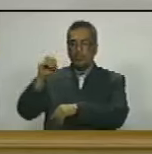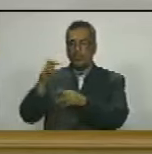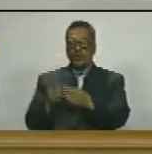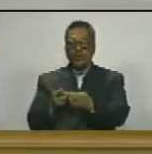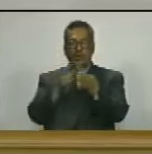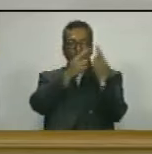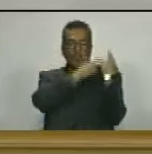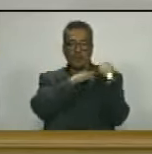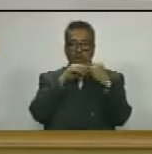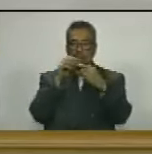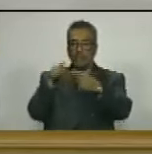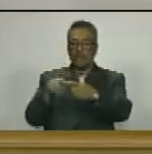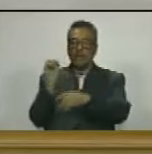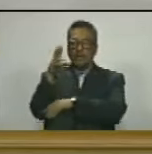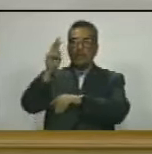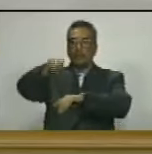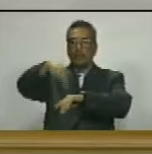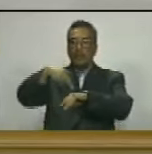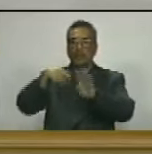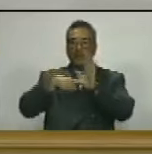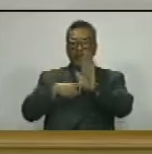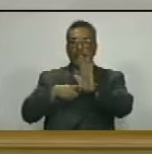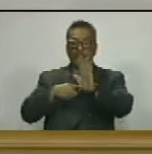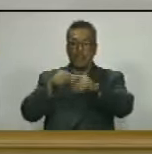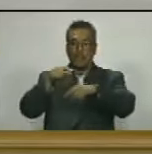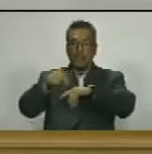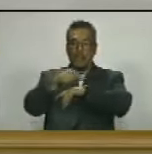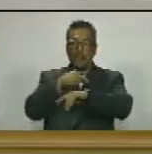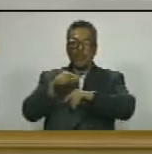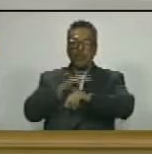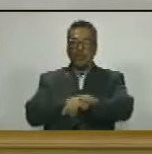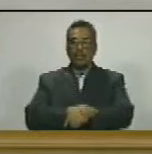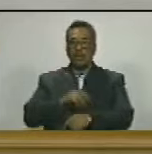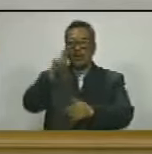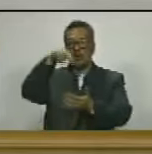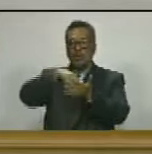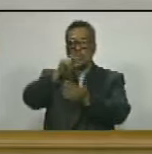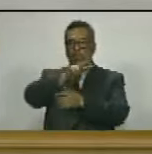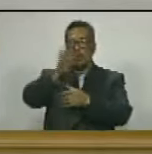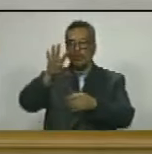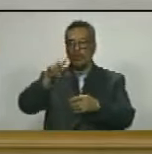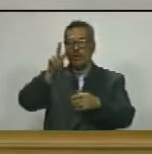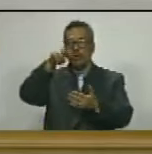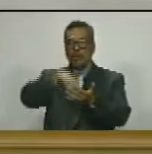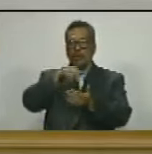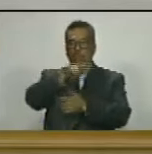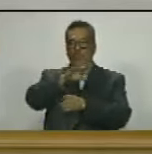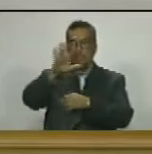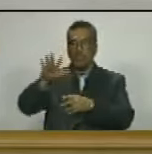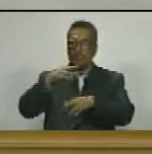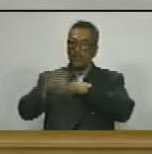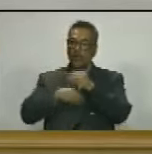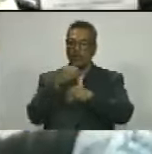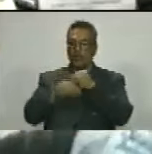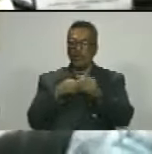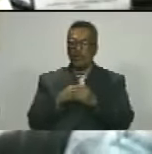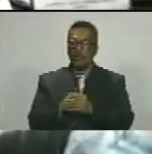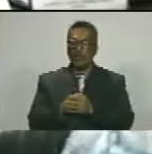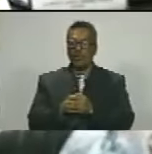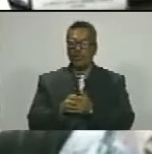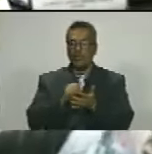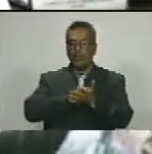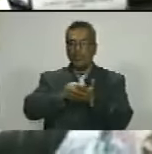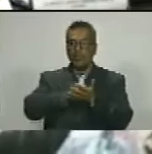representante de la asamblea nacional ante el consejo de estado para el periodo 2024 2025 de conformidad con lo previsto